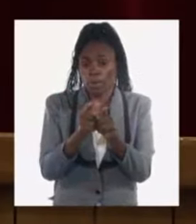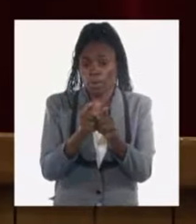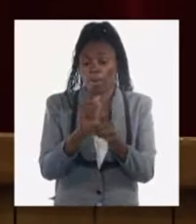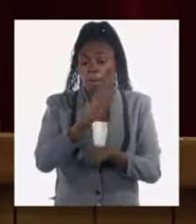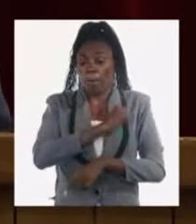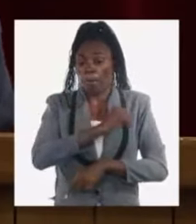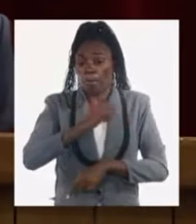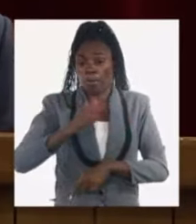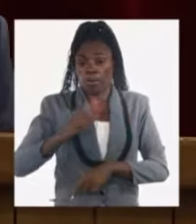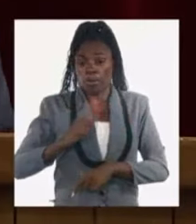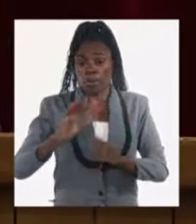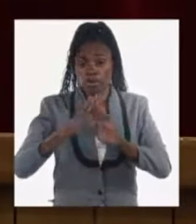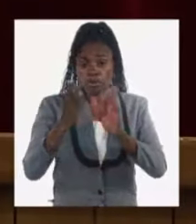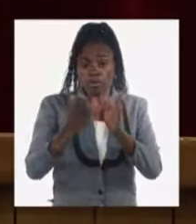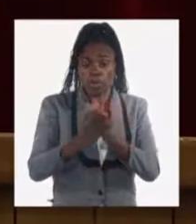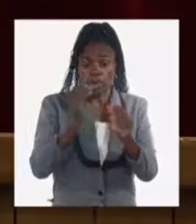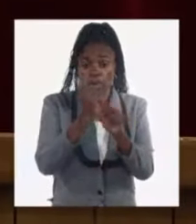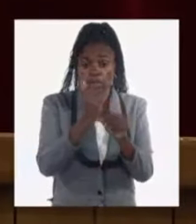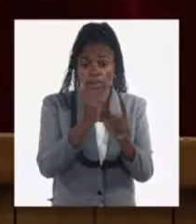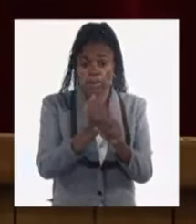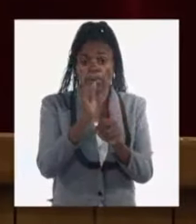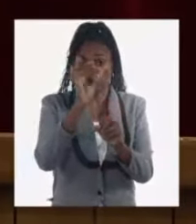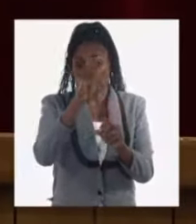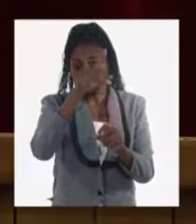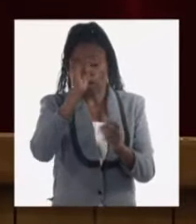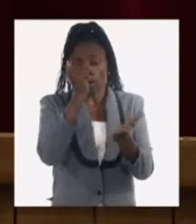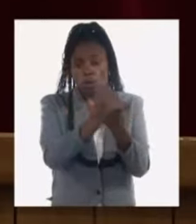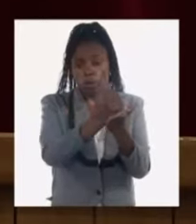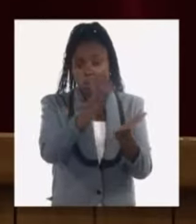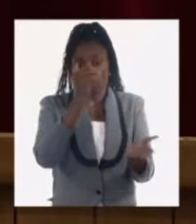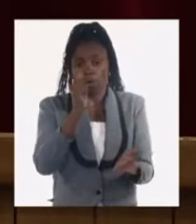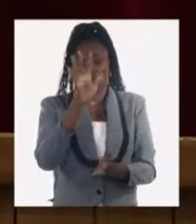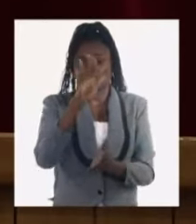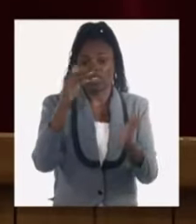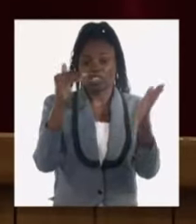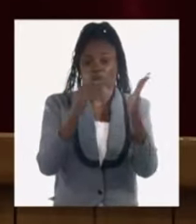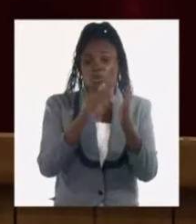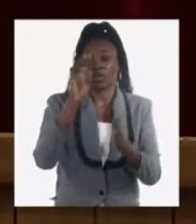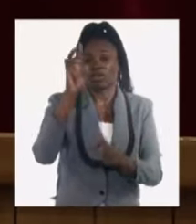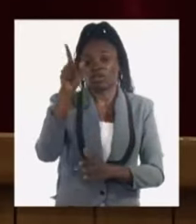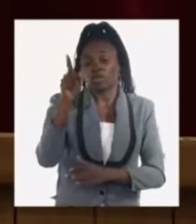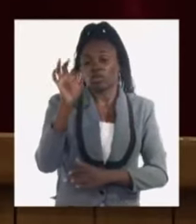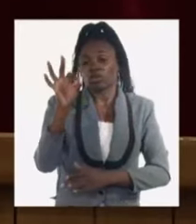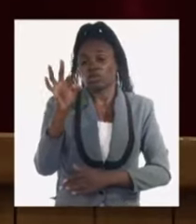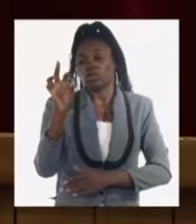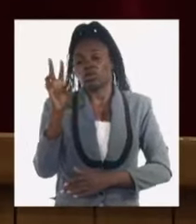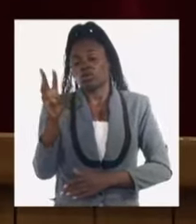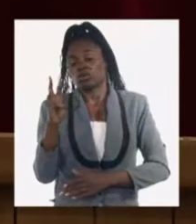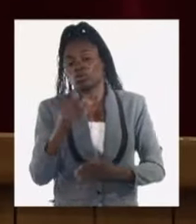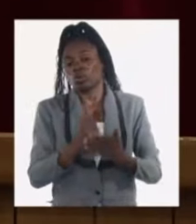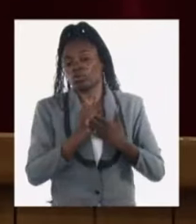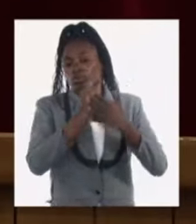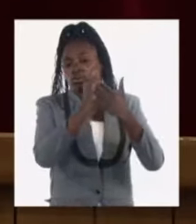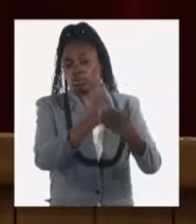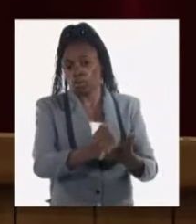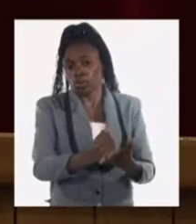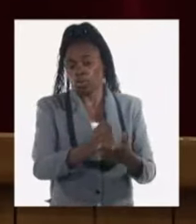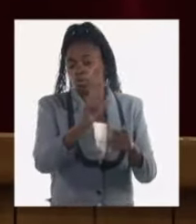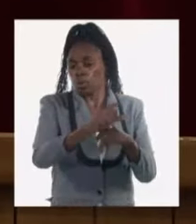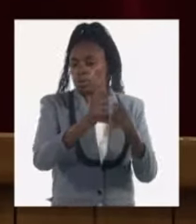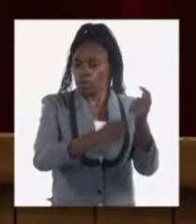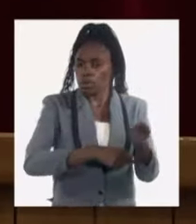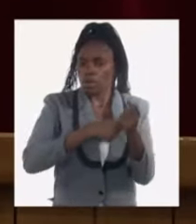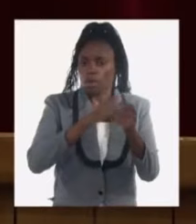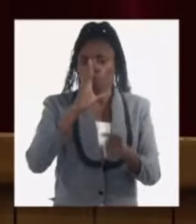no todas están operando pero es lo que se ha aprobado hay 5.138 cooperativas agropecuarias o no agropecuarias